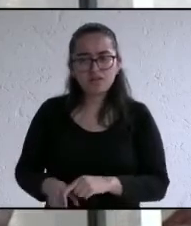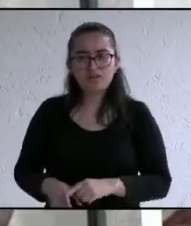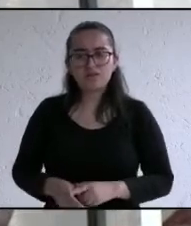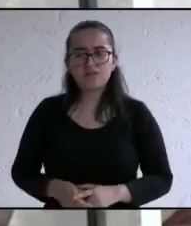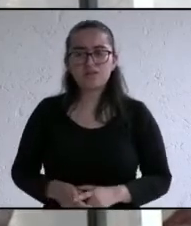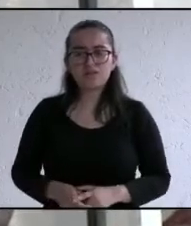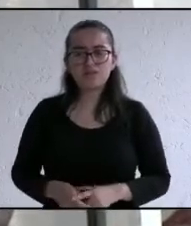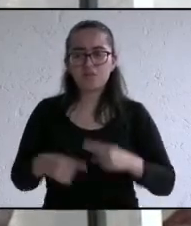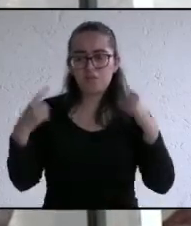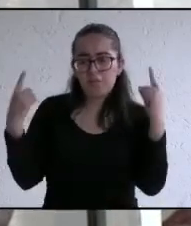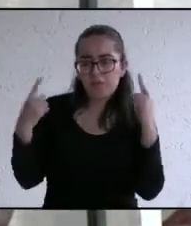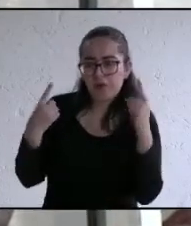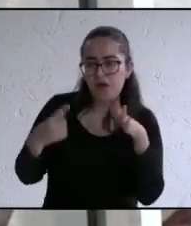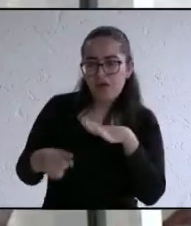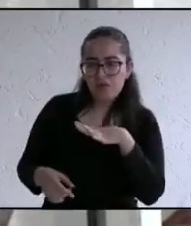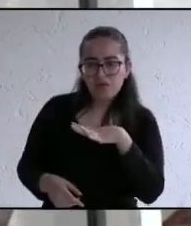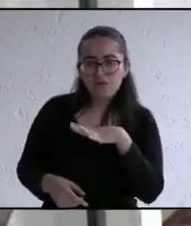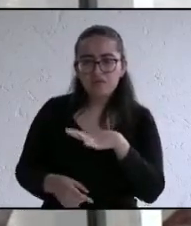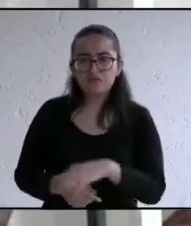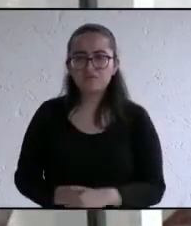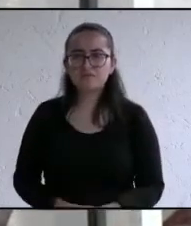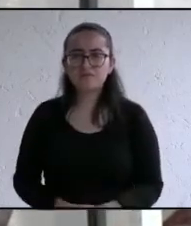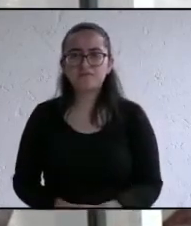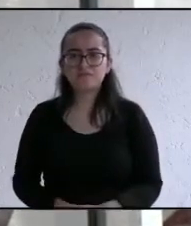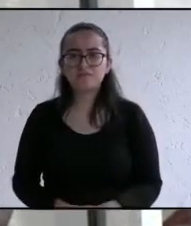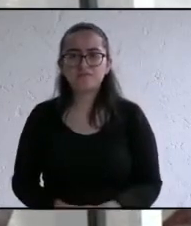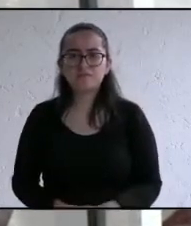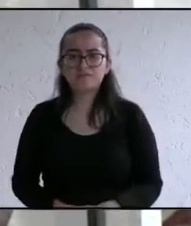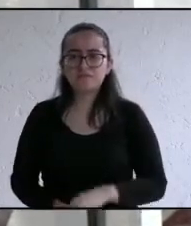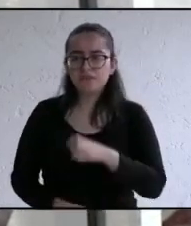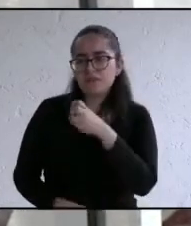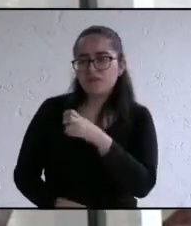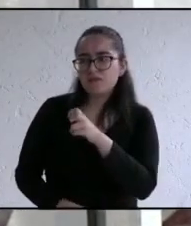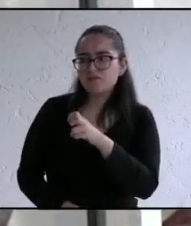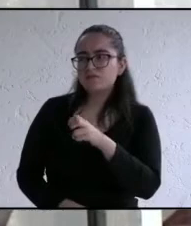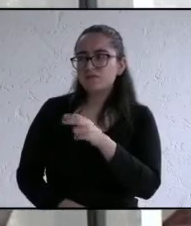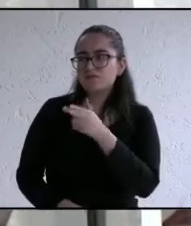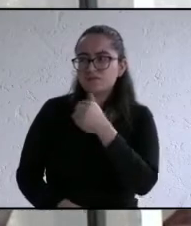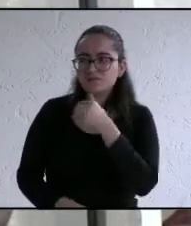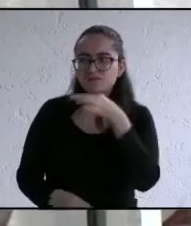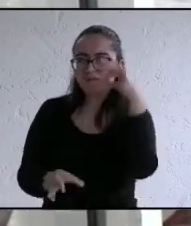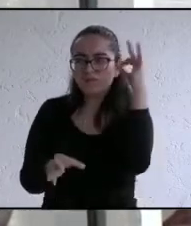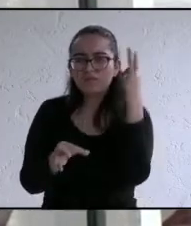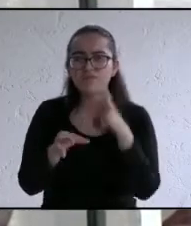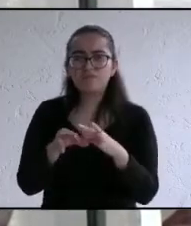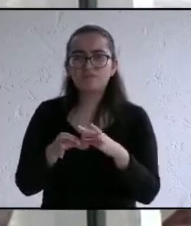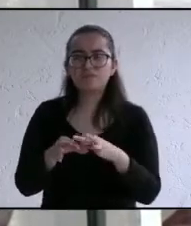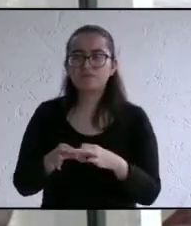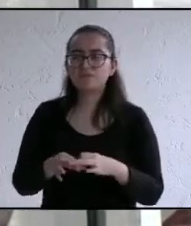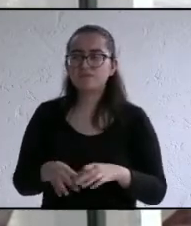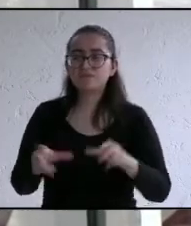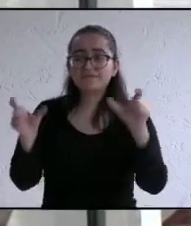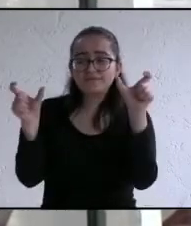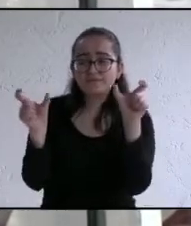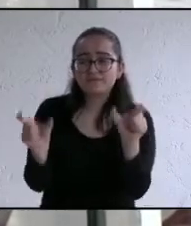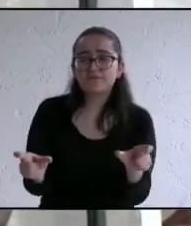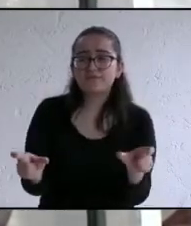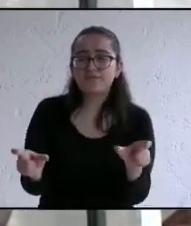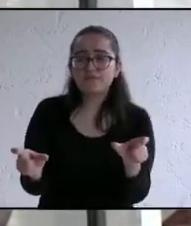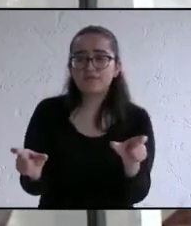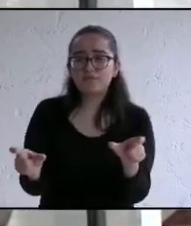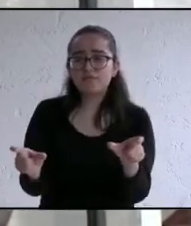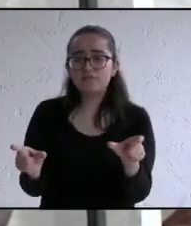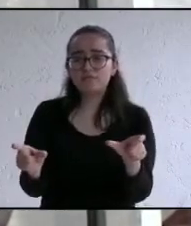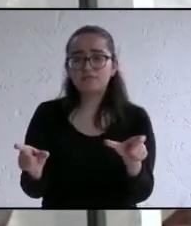patrullas y demás así armar mucho mejor el cuerpo cuerpo policíaco pero la seguridad no es